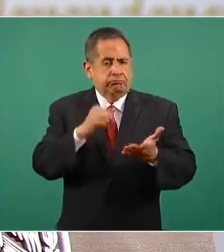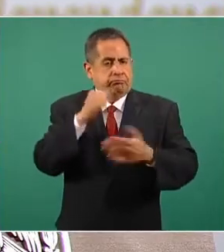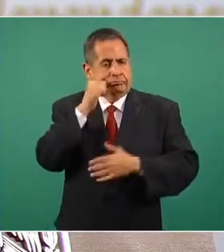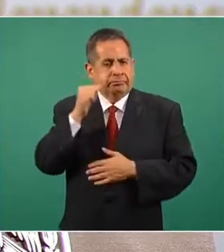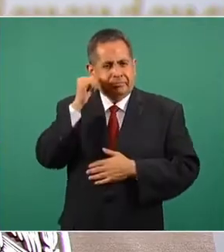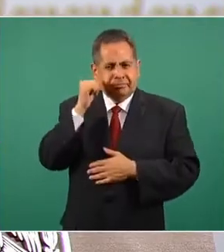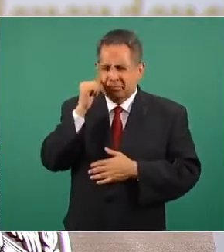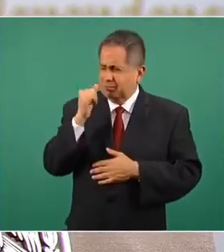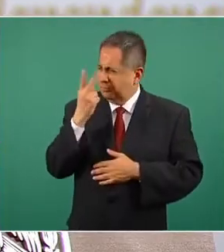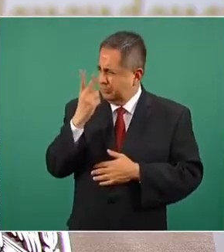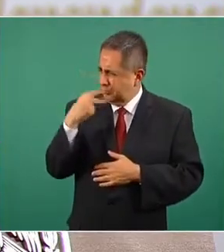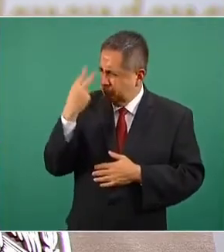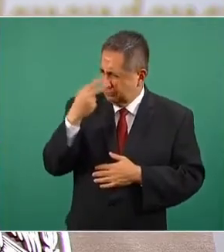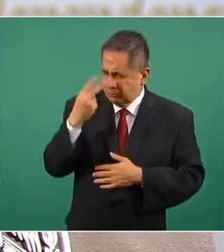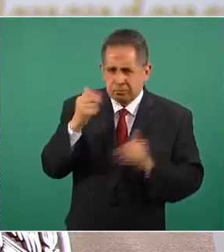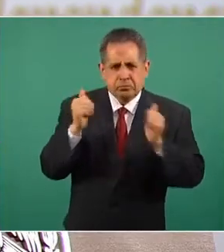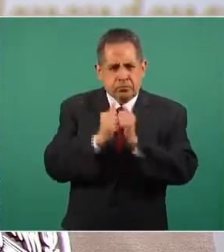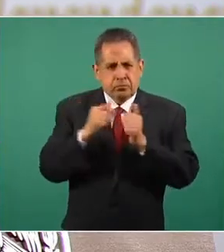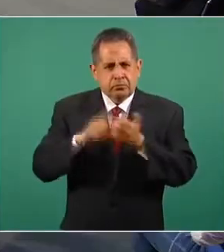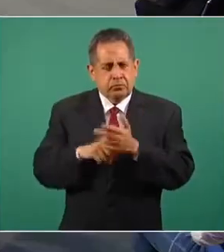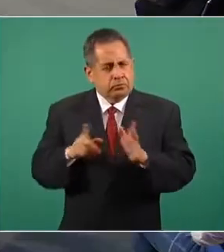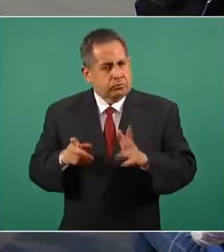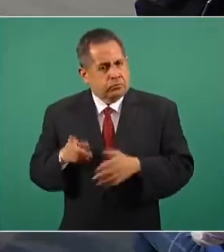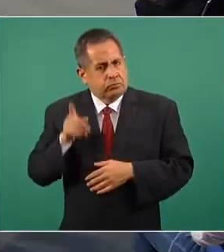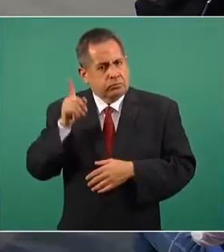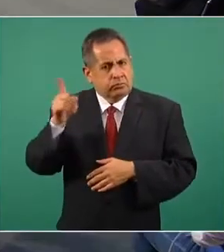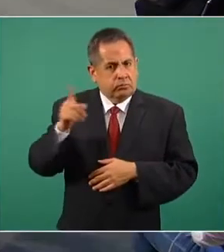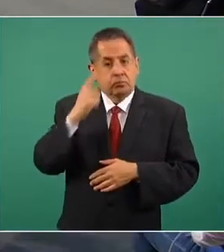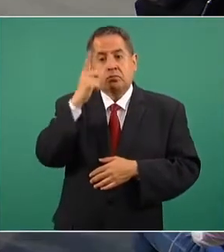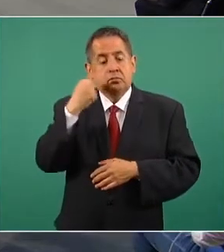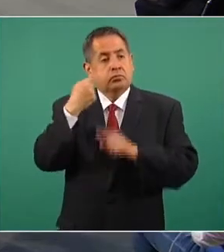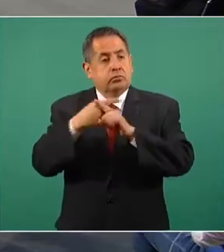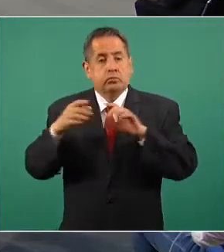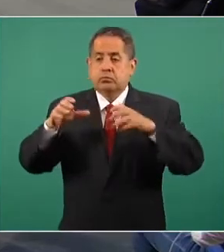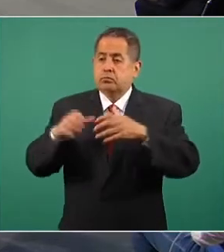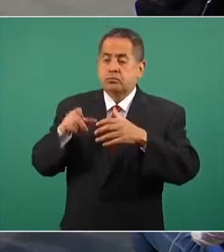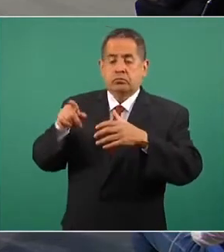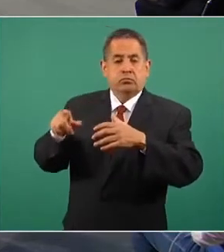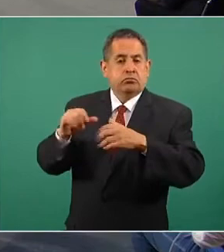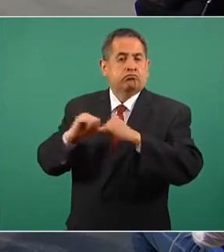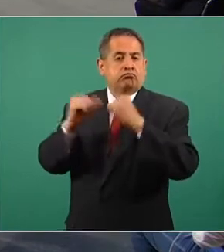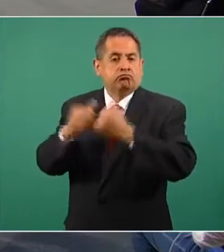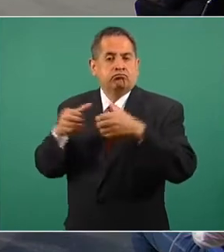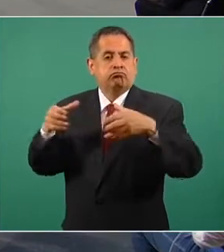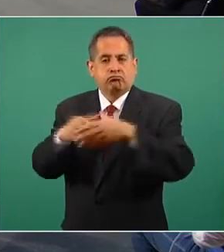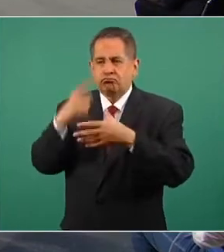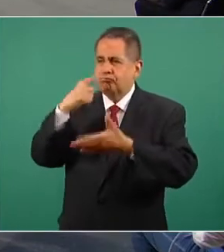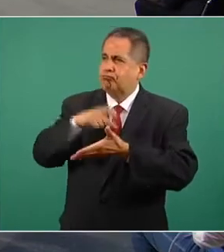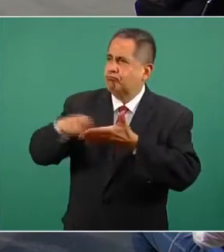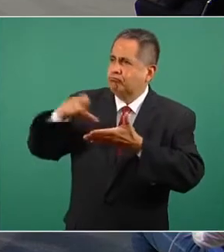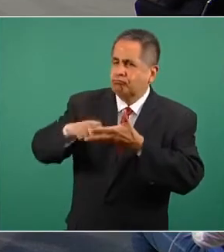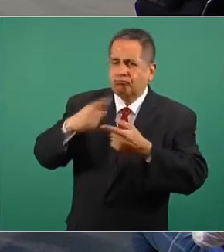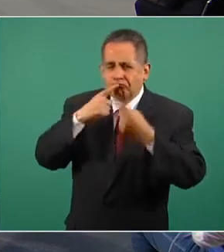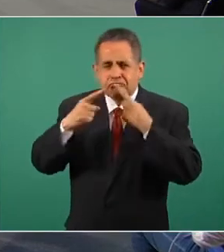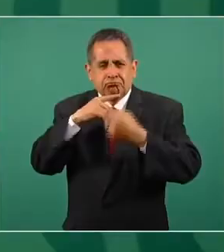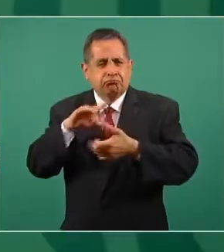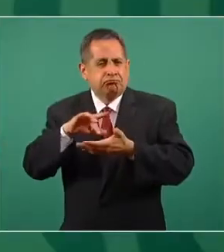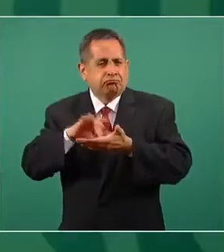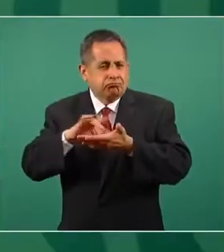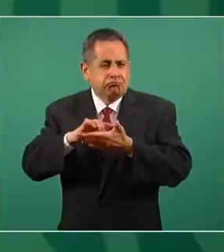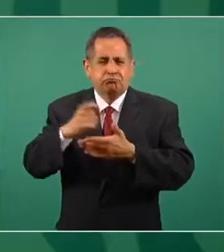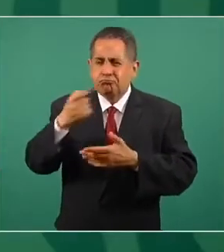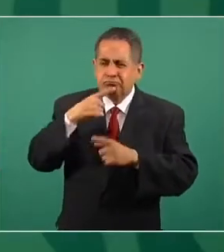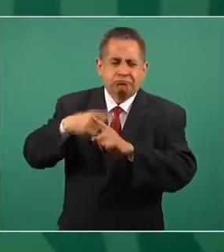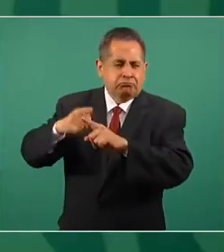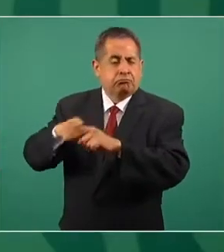casi dos horas con la UNOPS, hora y media con la UNOPS en la compra de medicamentos, estuvo con el